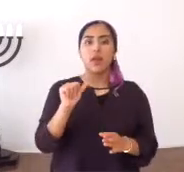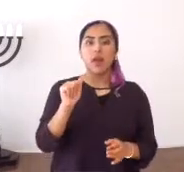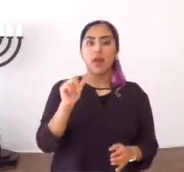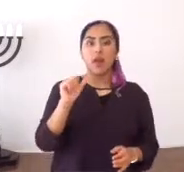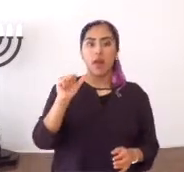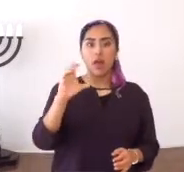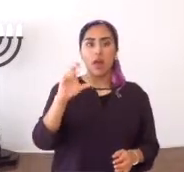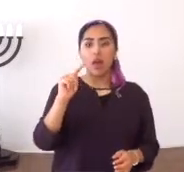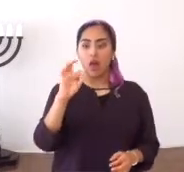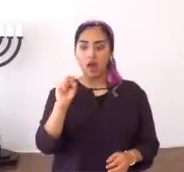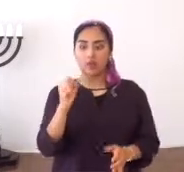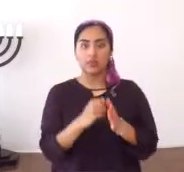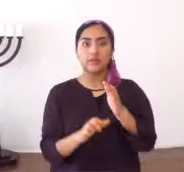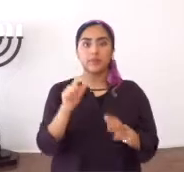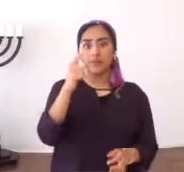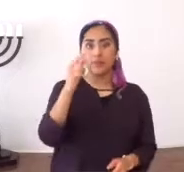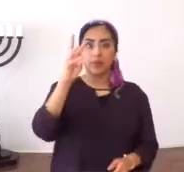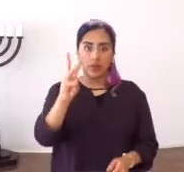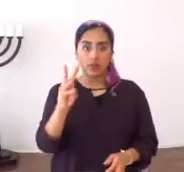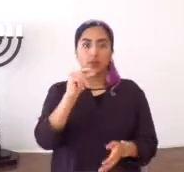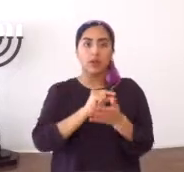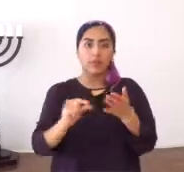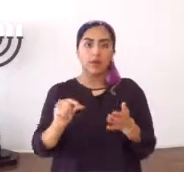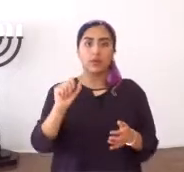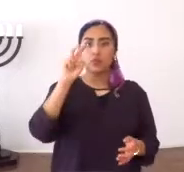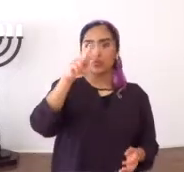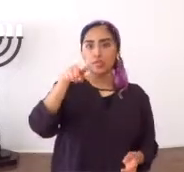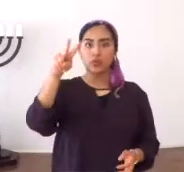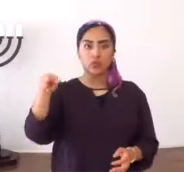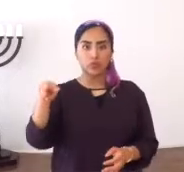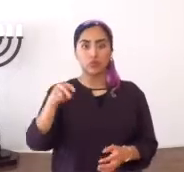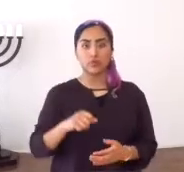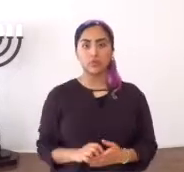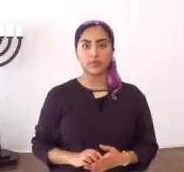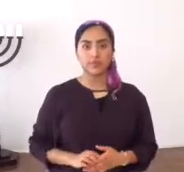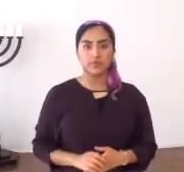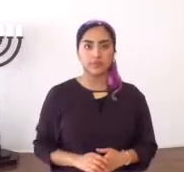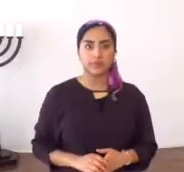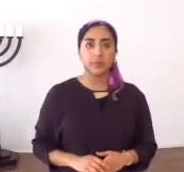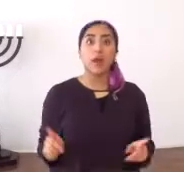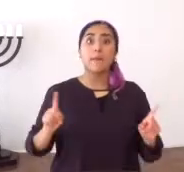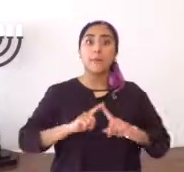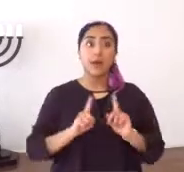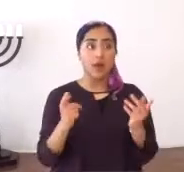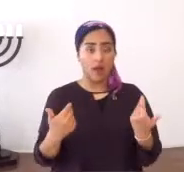vamos al libro de los hechos, ahí mismo, 26, capítulo 26, verso 22,